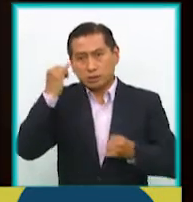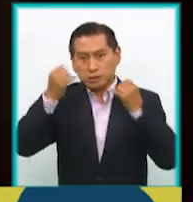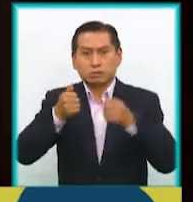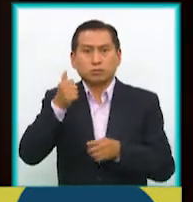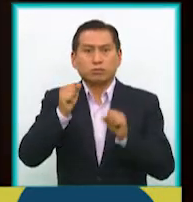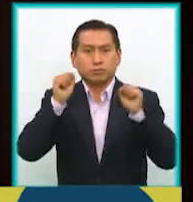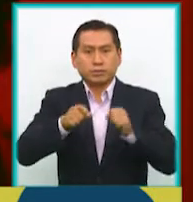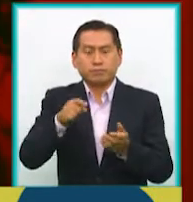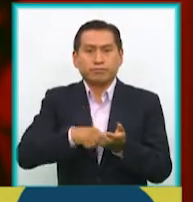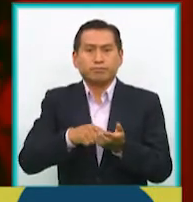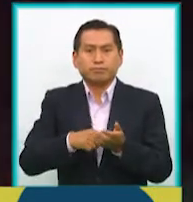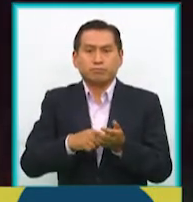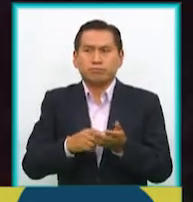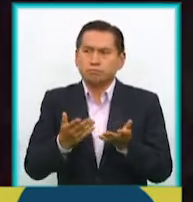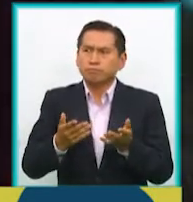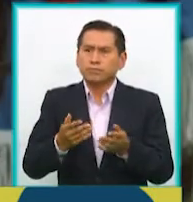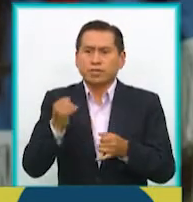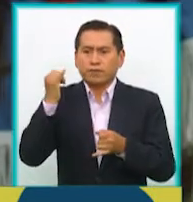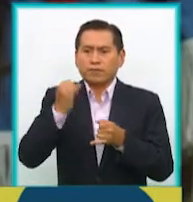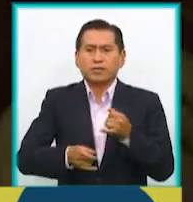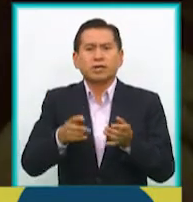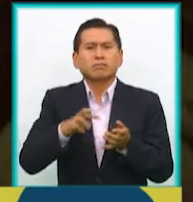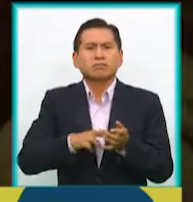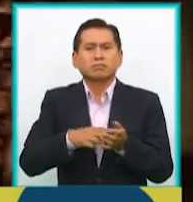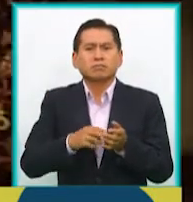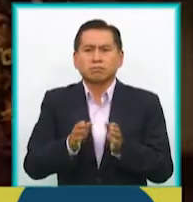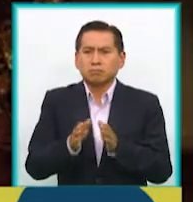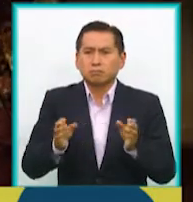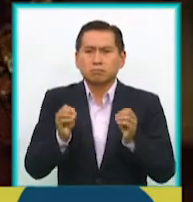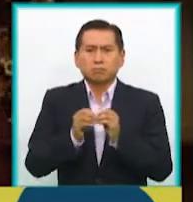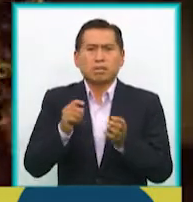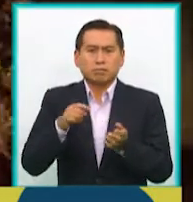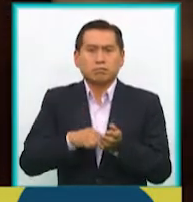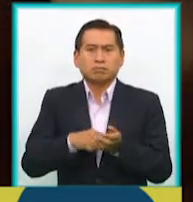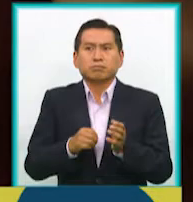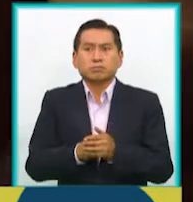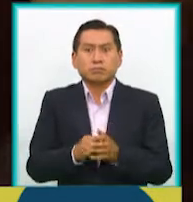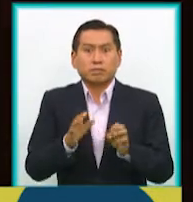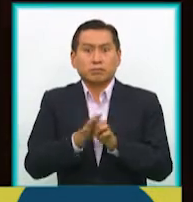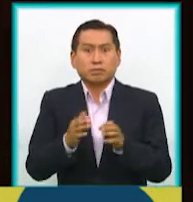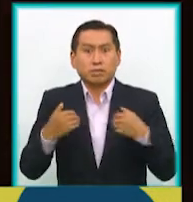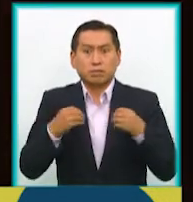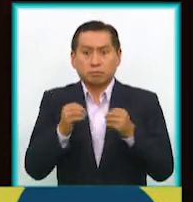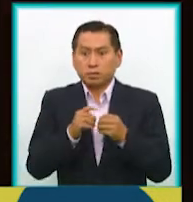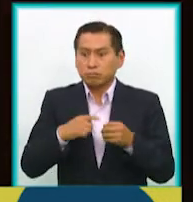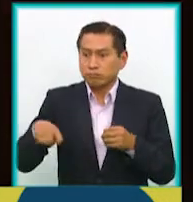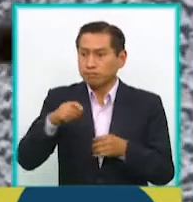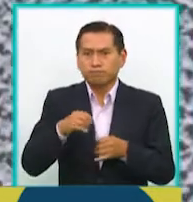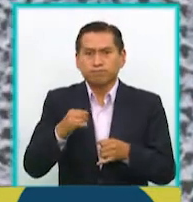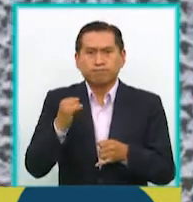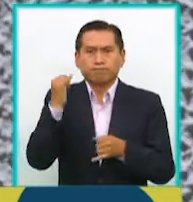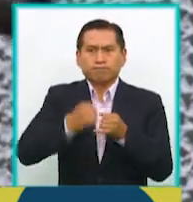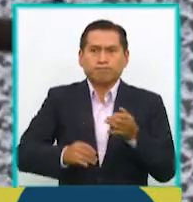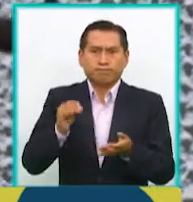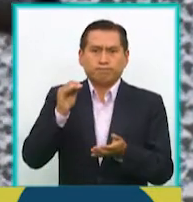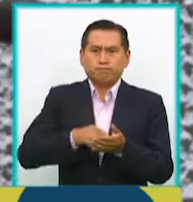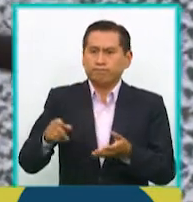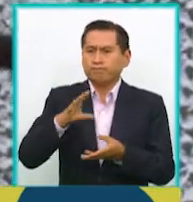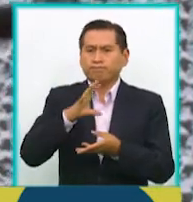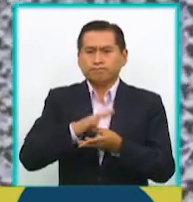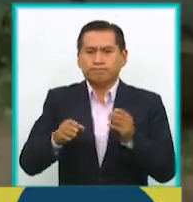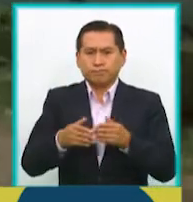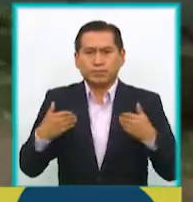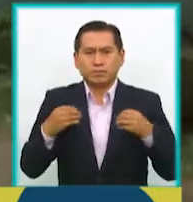conclusiones, generalmente nuestros finales son un poquito más abiertitos, si bien hay una conclusión, por supuesto, narrativa,